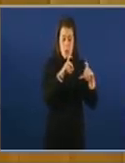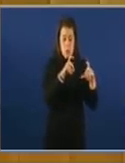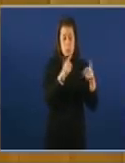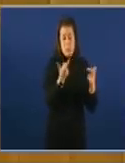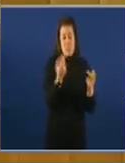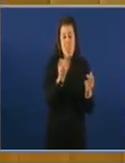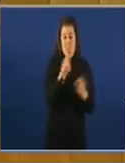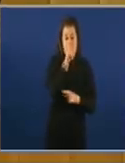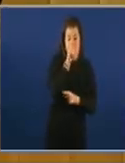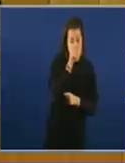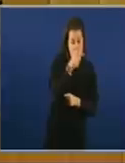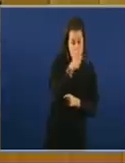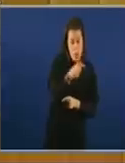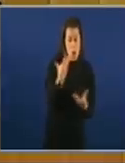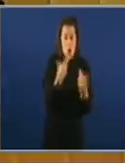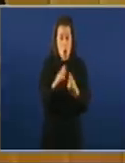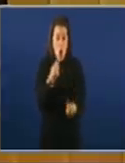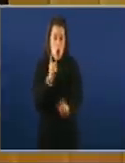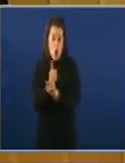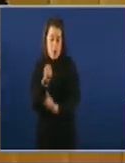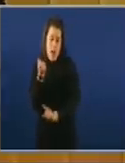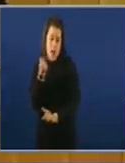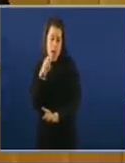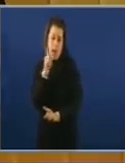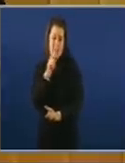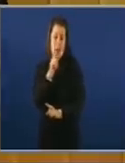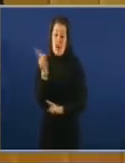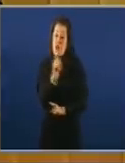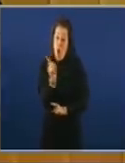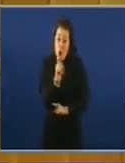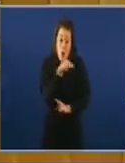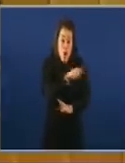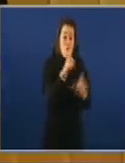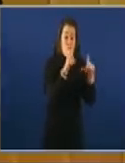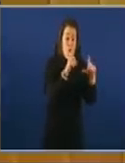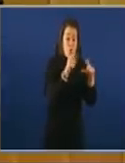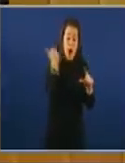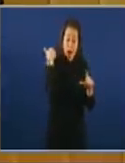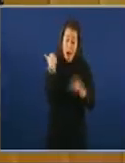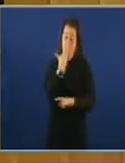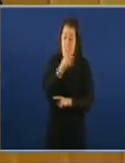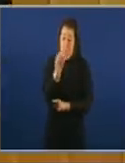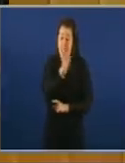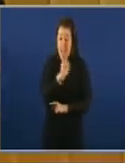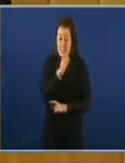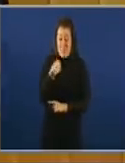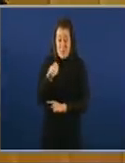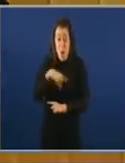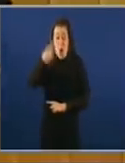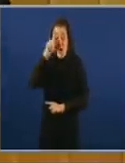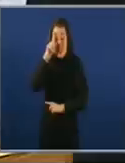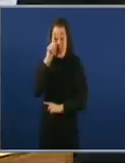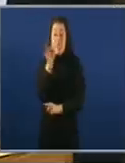narcotráficante. Non, señores, non o é. É a foto dunha persona de hai 20 anos que estaba cunha persona que non se sabía nin estaba